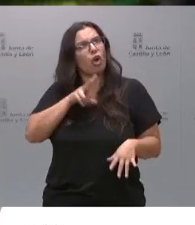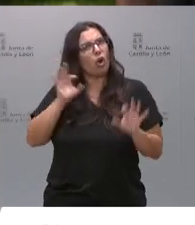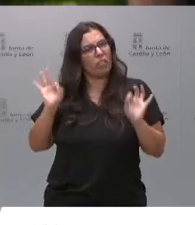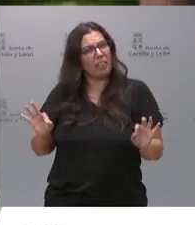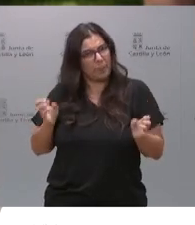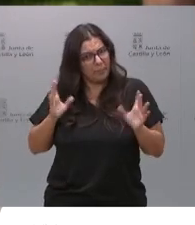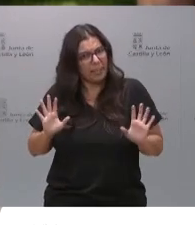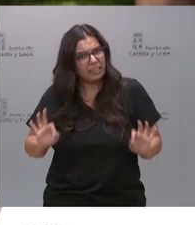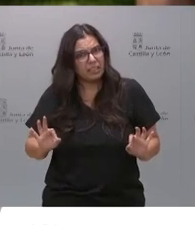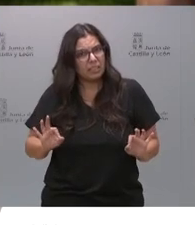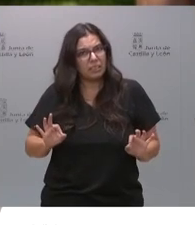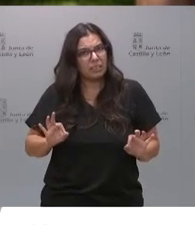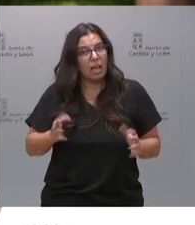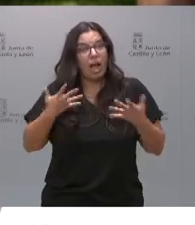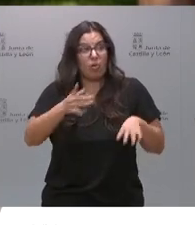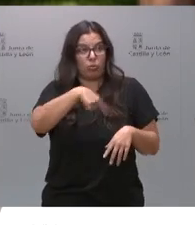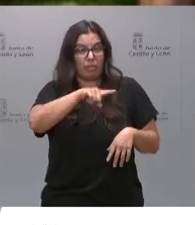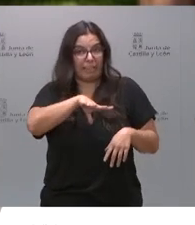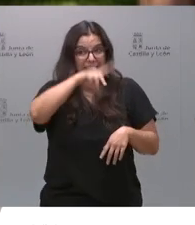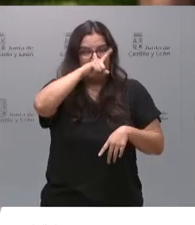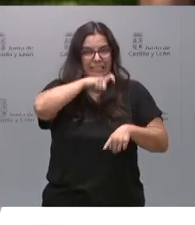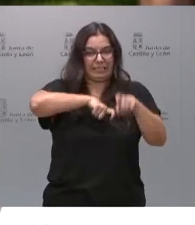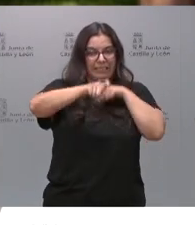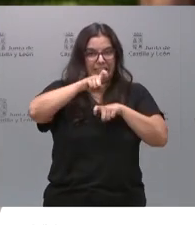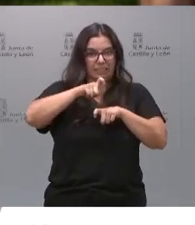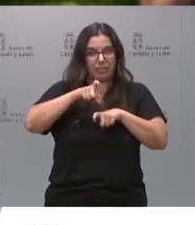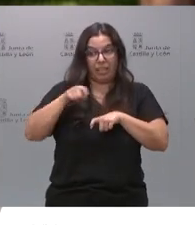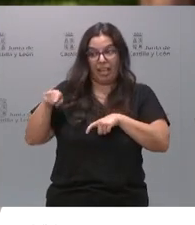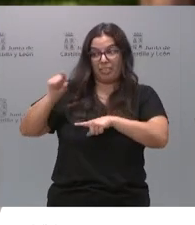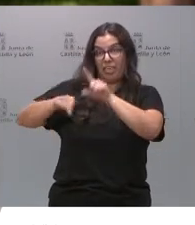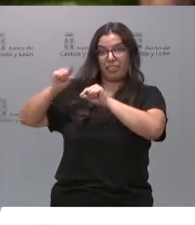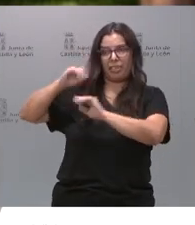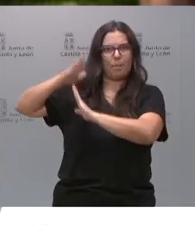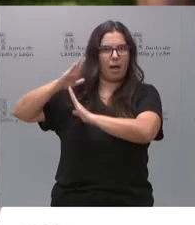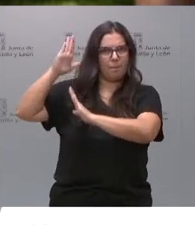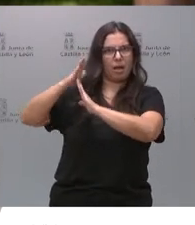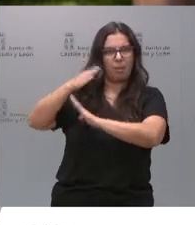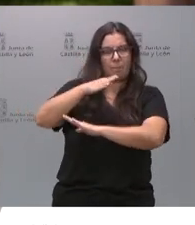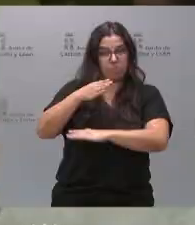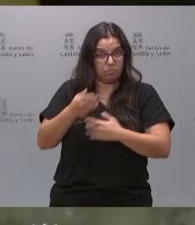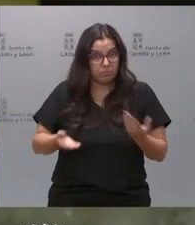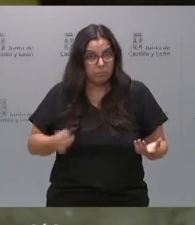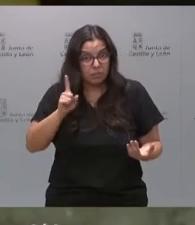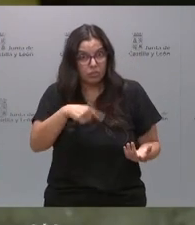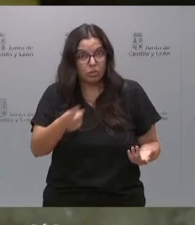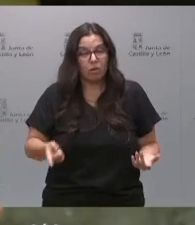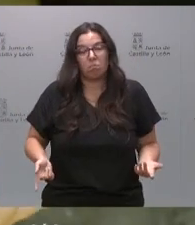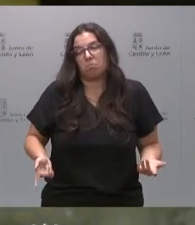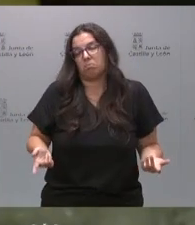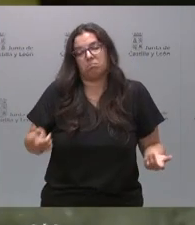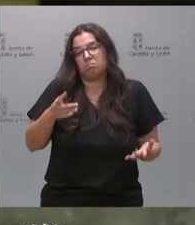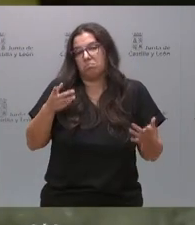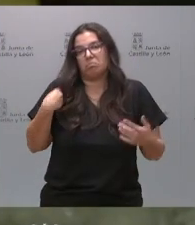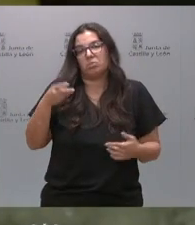después de echarse ustedes para atrás o sea después de bloquear decisiones que estaba tomando Vox Bueno yo a estas